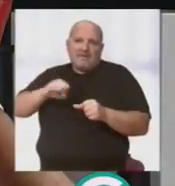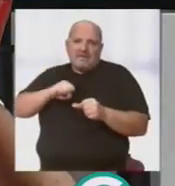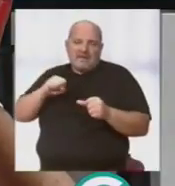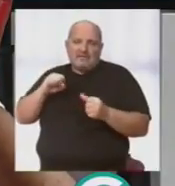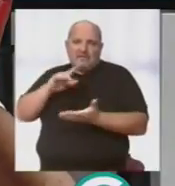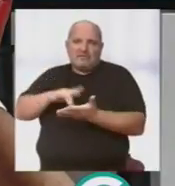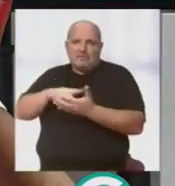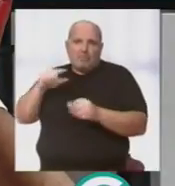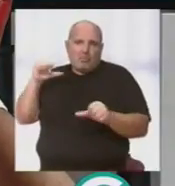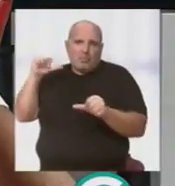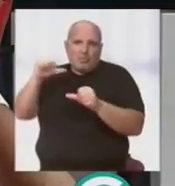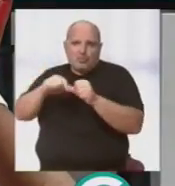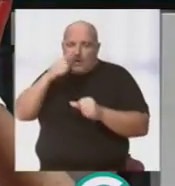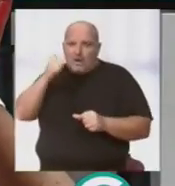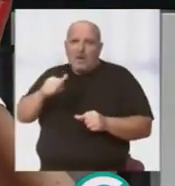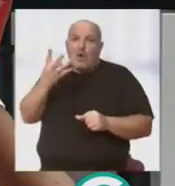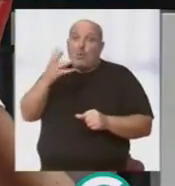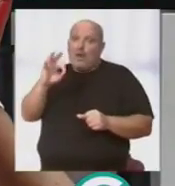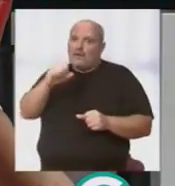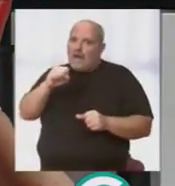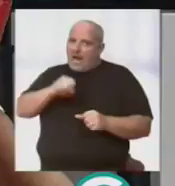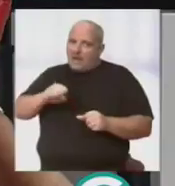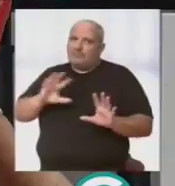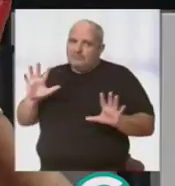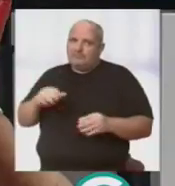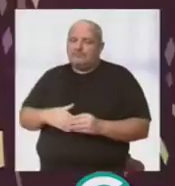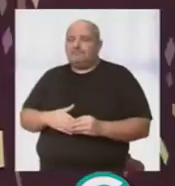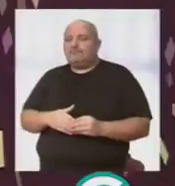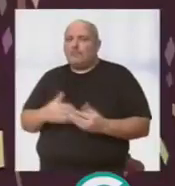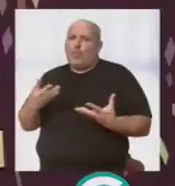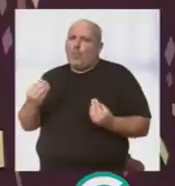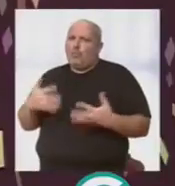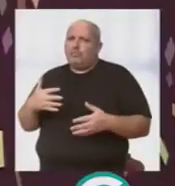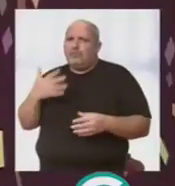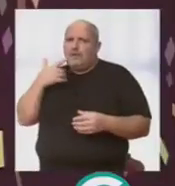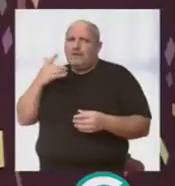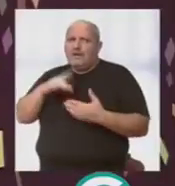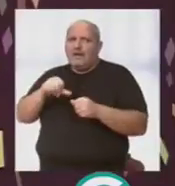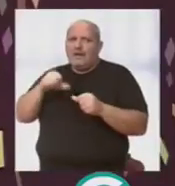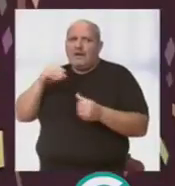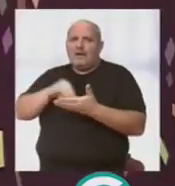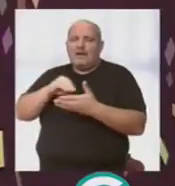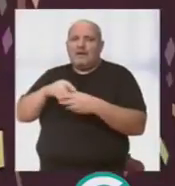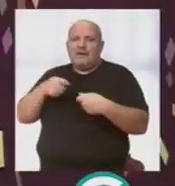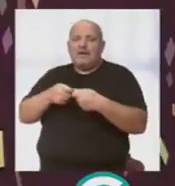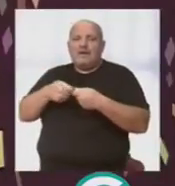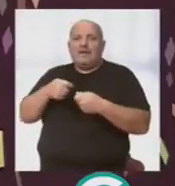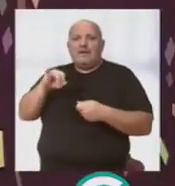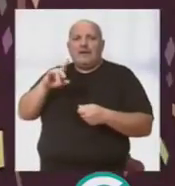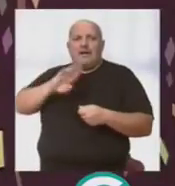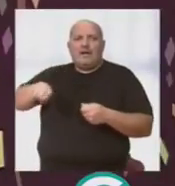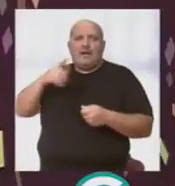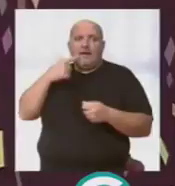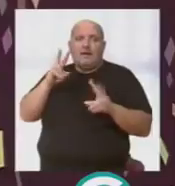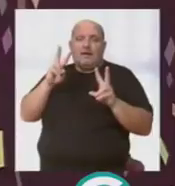han hecho ellos durante tantísimos años, 40 años que también han cumplido. Desde luego son coetáneos prácticamente a la peña. Y bueno,